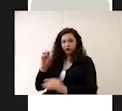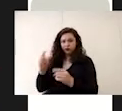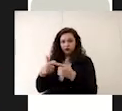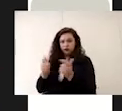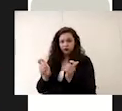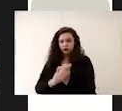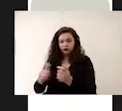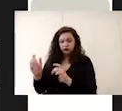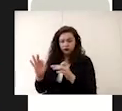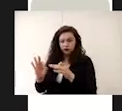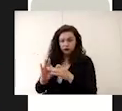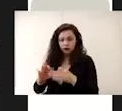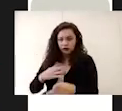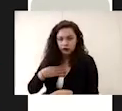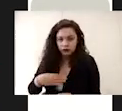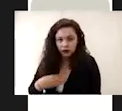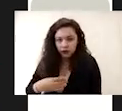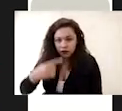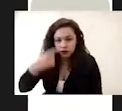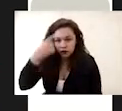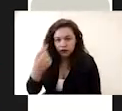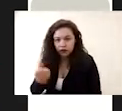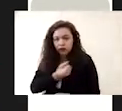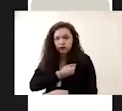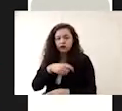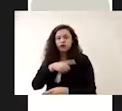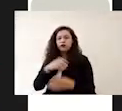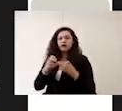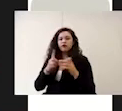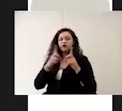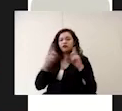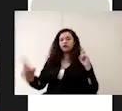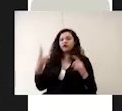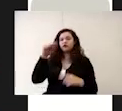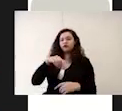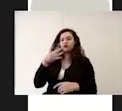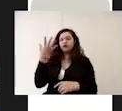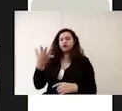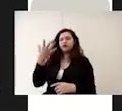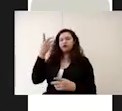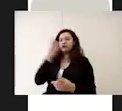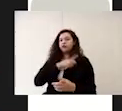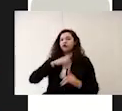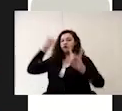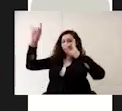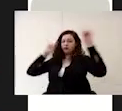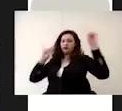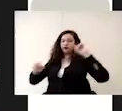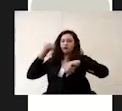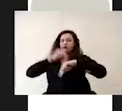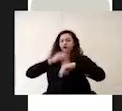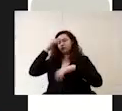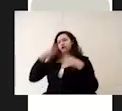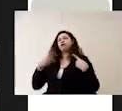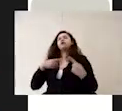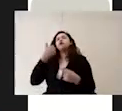baños sin que se mantenga la sana distancia de metro y medio se deben colocar carteles y señaléticas que inviten a las